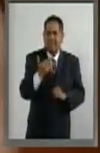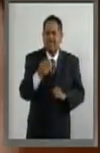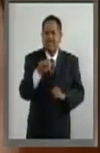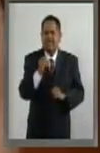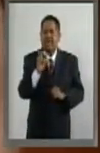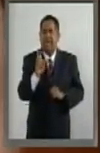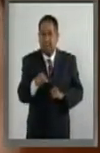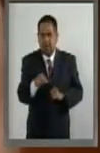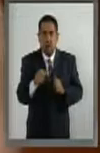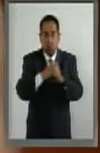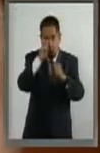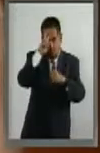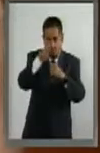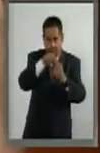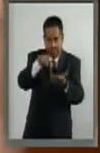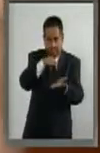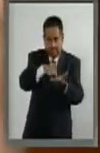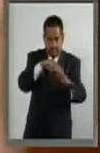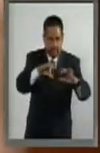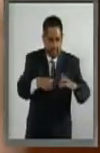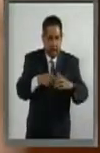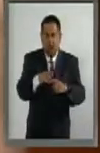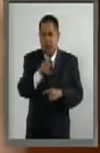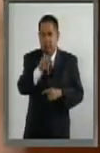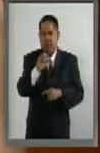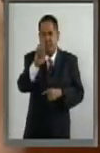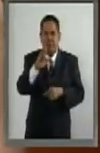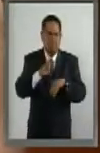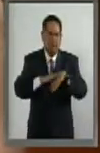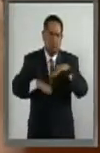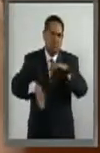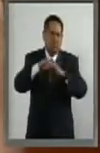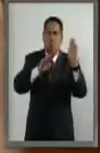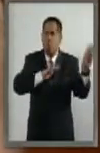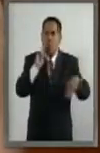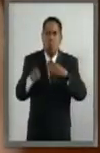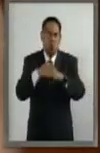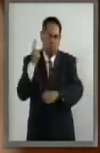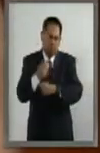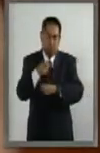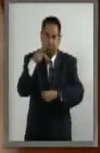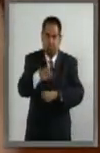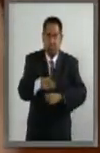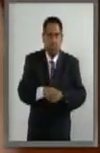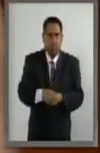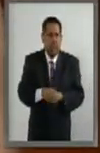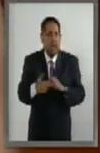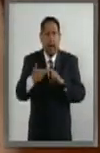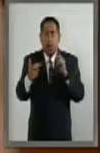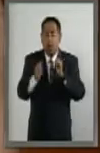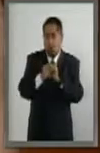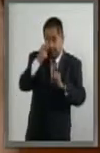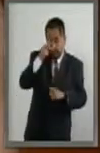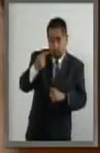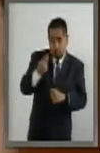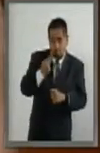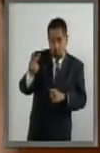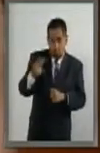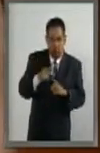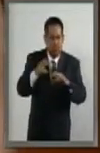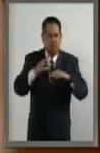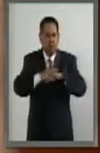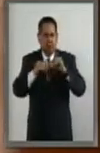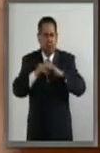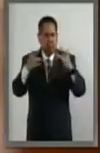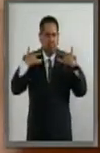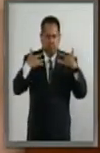ubicada en Europa Central, cuenta con el PIB per cápita más alto a nivel mundial. En la relación con México, la política de neutralidad